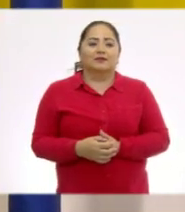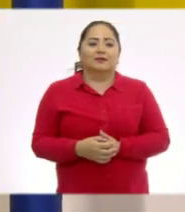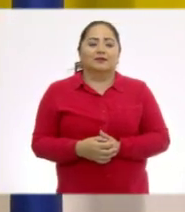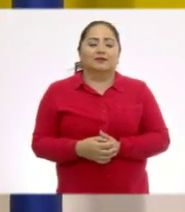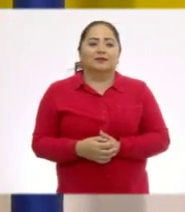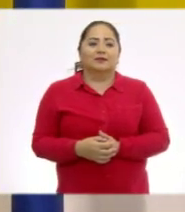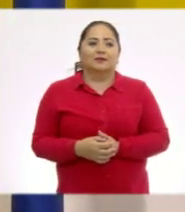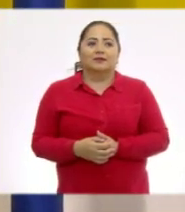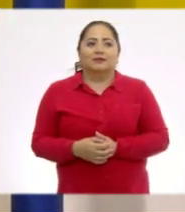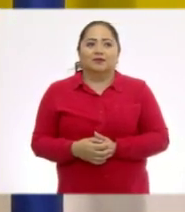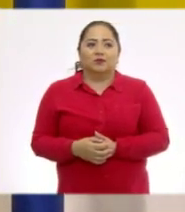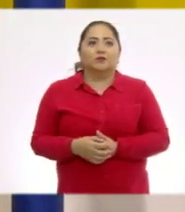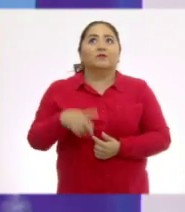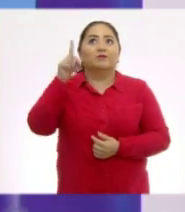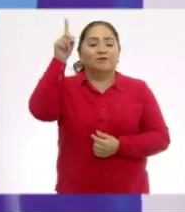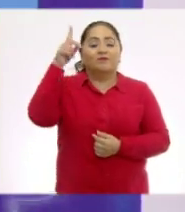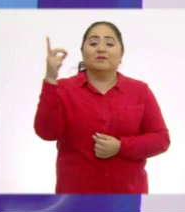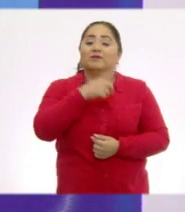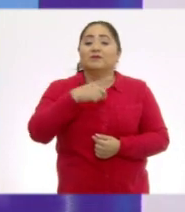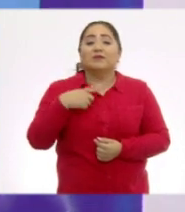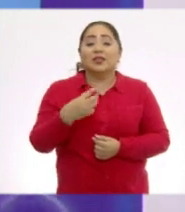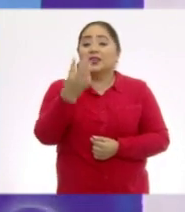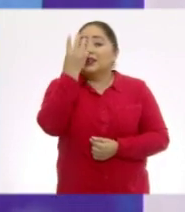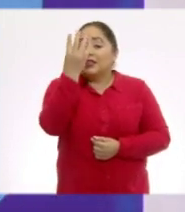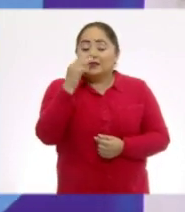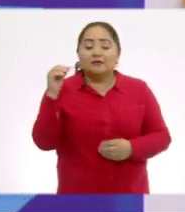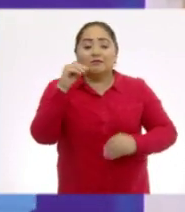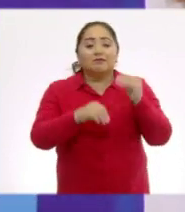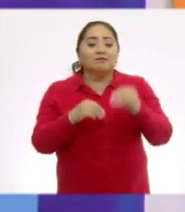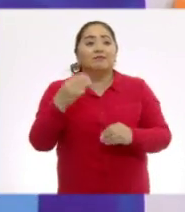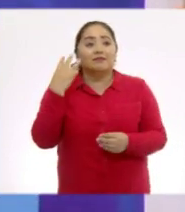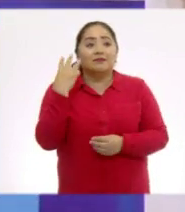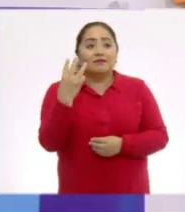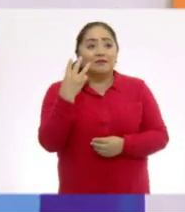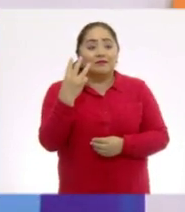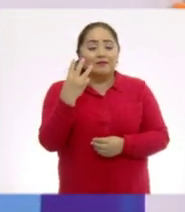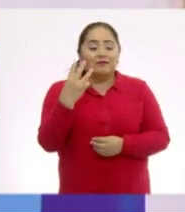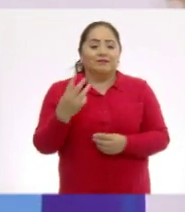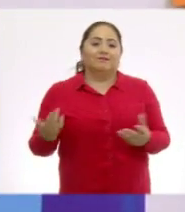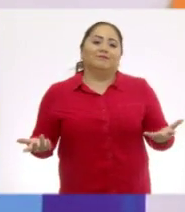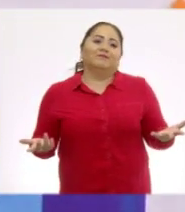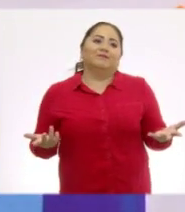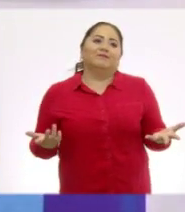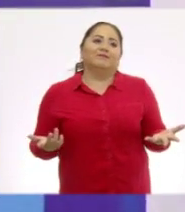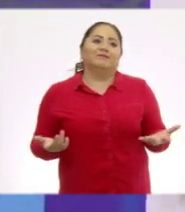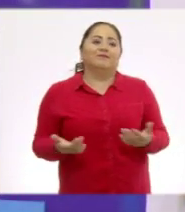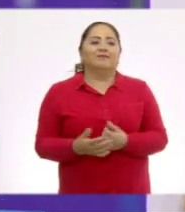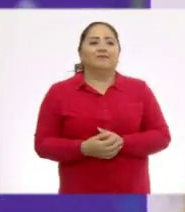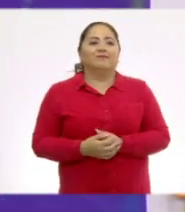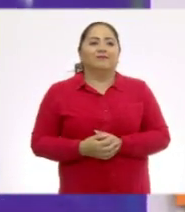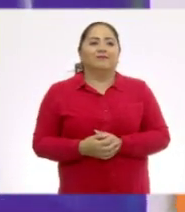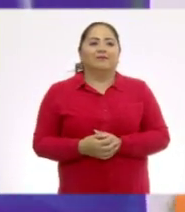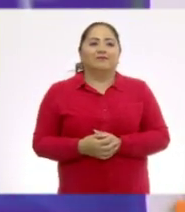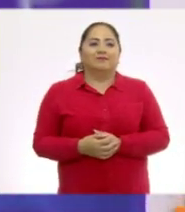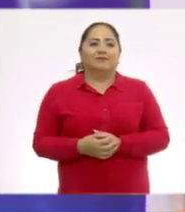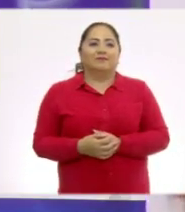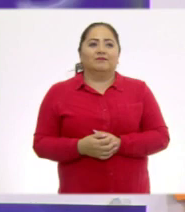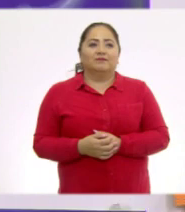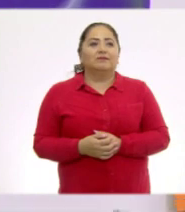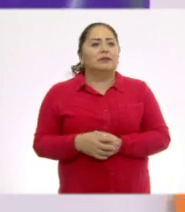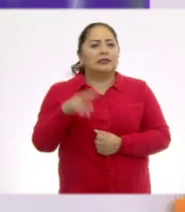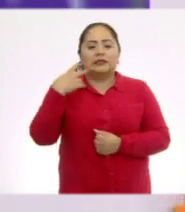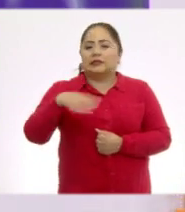¿Esa está? Esa. Y debemos deformarla con tres piezas de nuestro tangram. ¡Ay! Creo que se